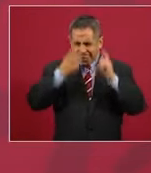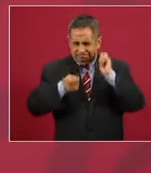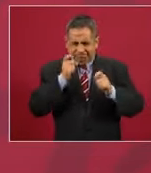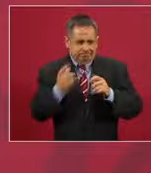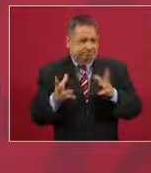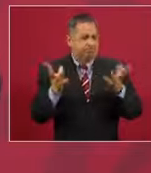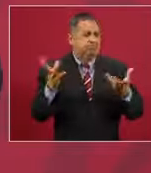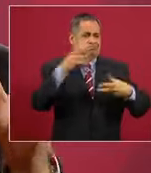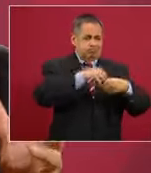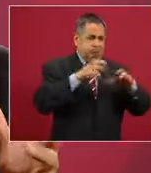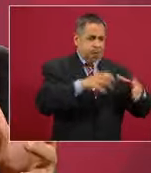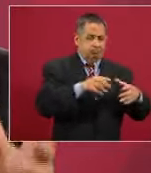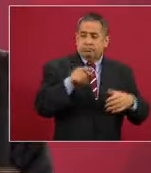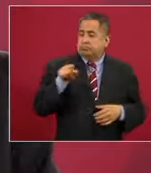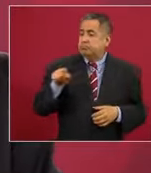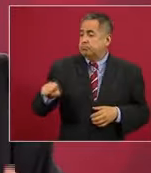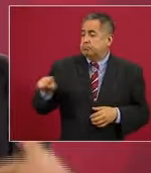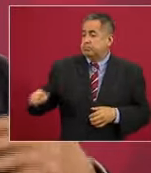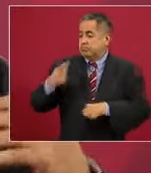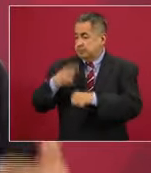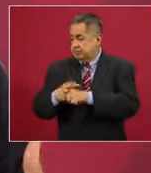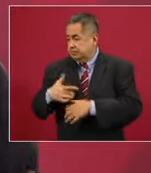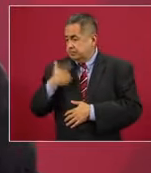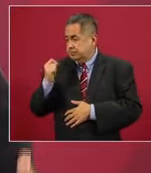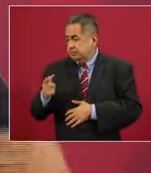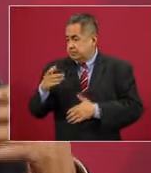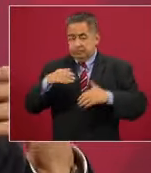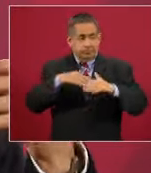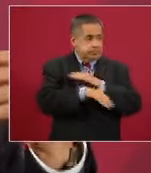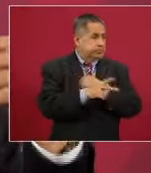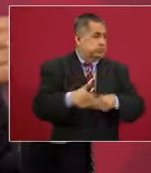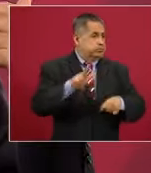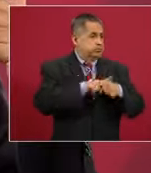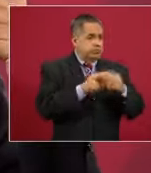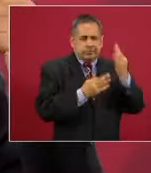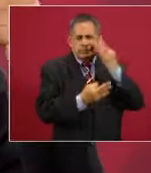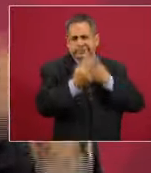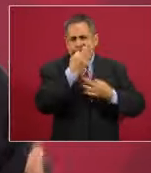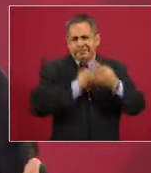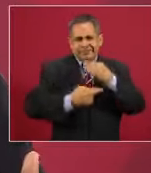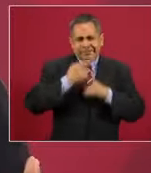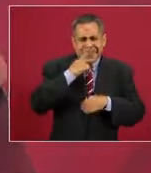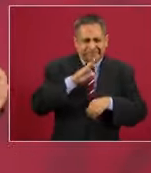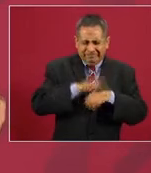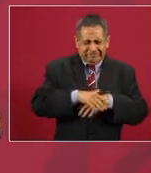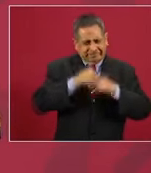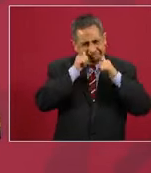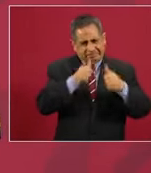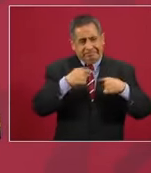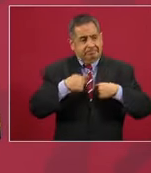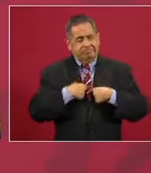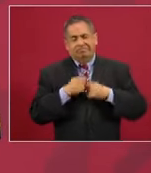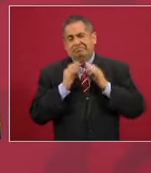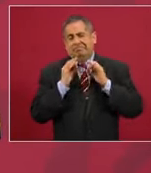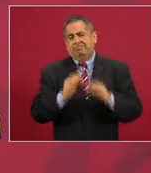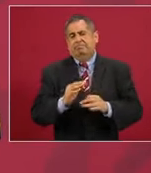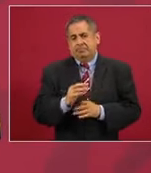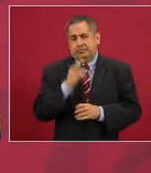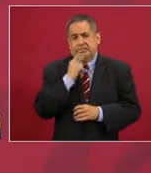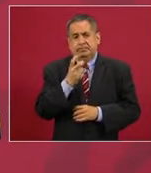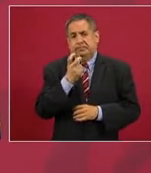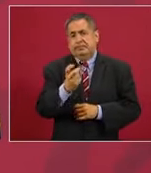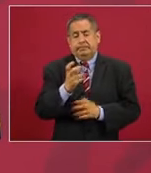el que vaya al hospital tenga mucho mejor atención.